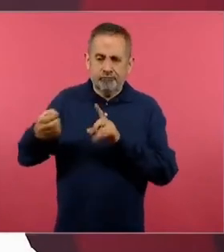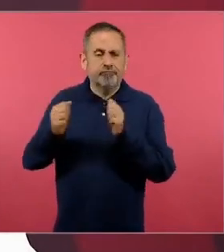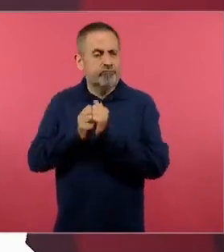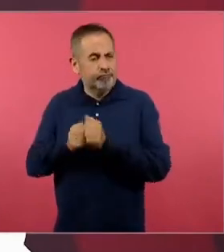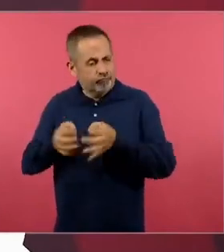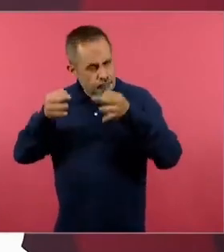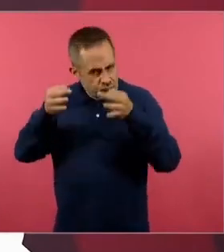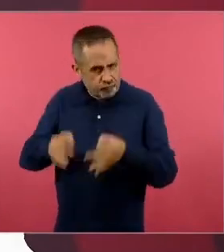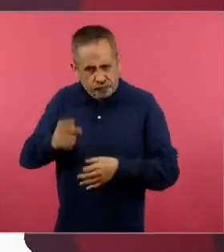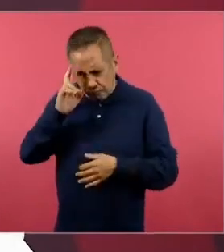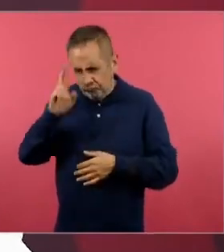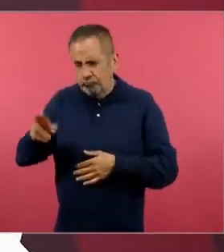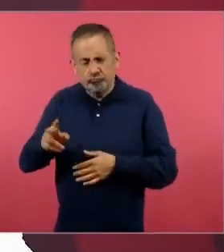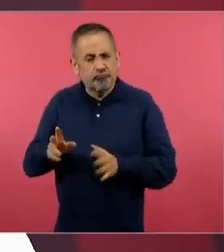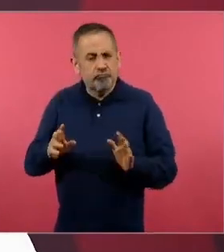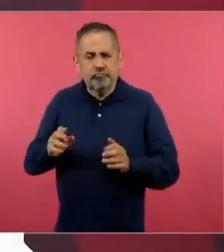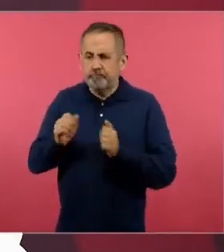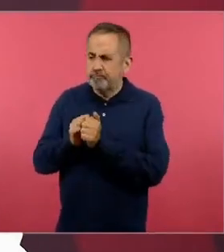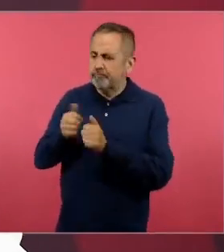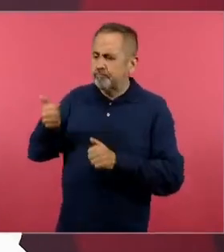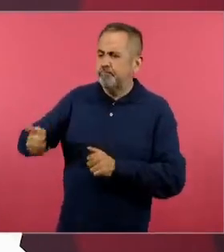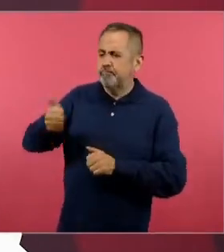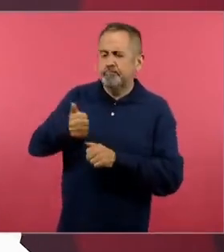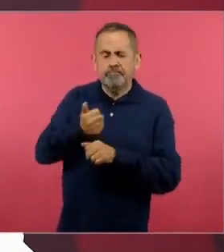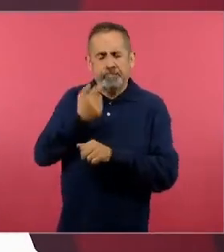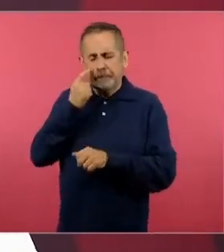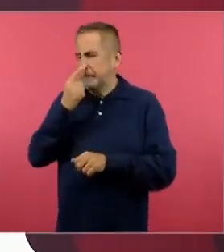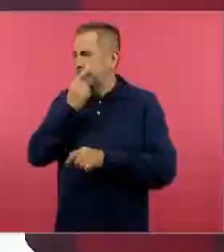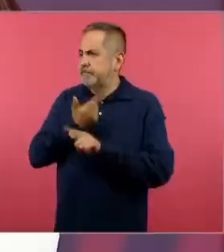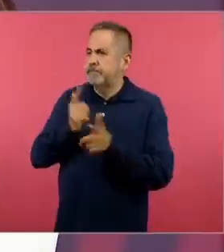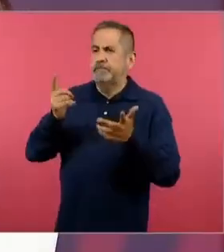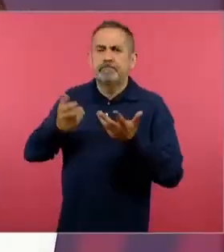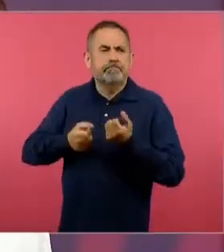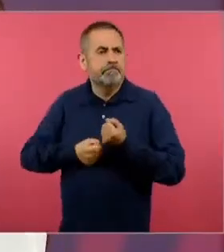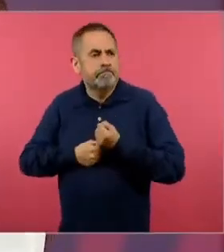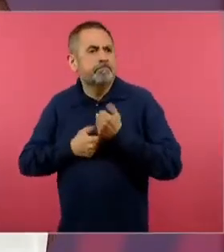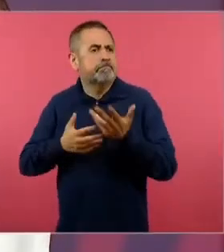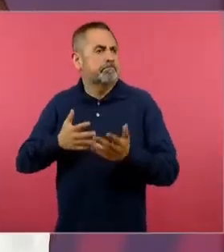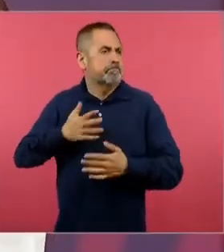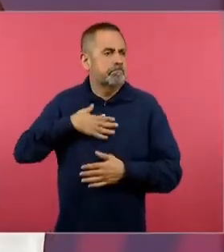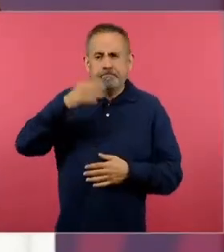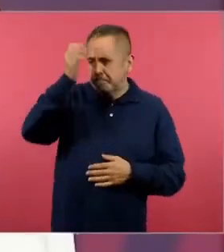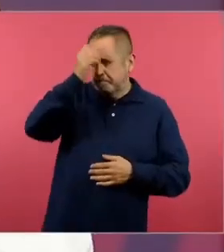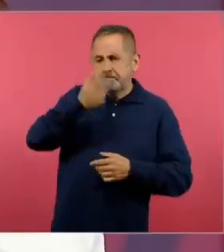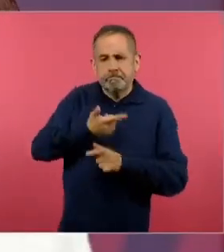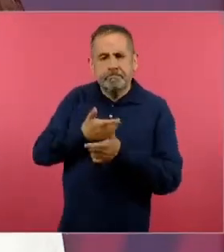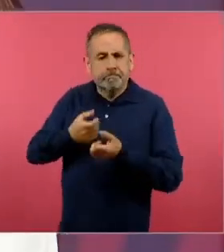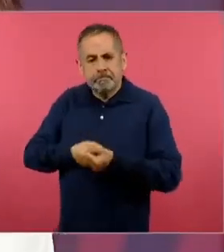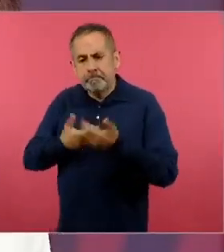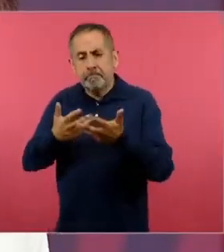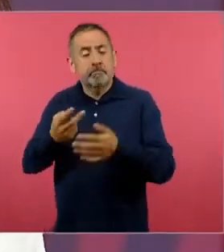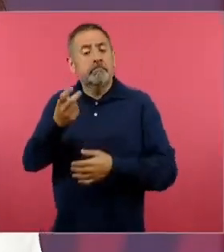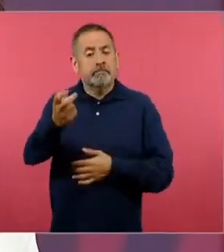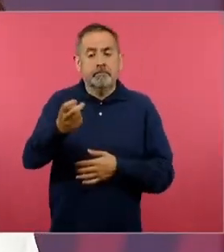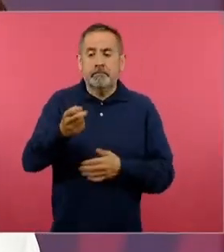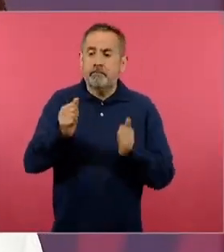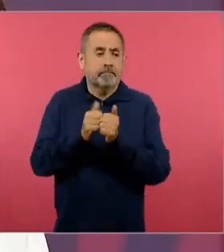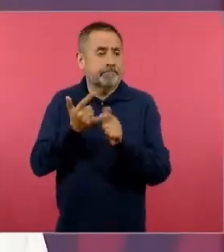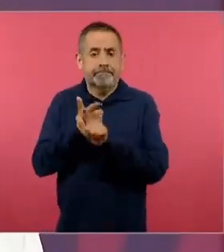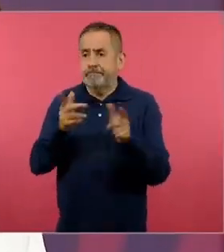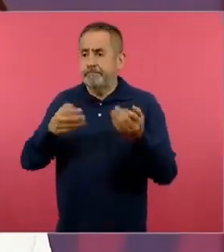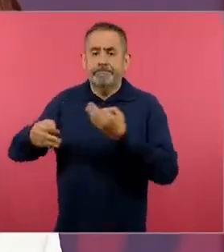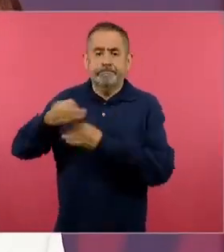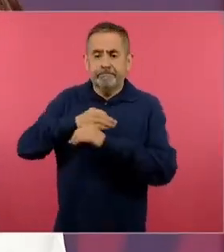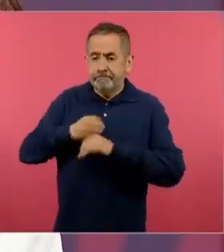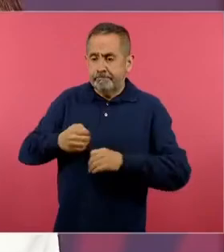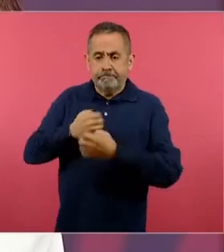disciplina pero también con libertad con la posibilidad de expresar sus puntos de vista es un ambiente en libertad es